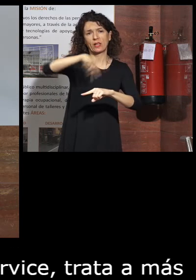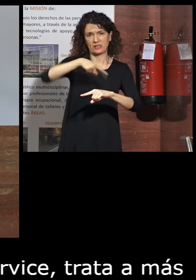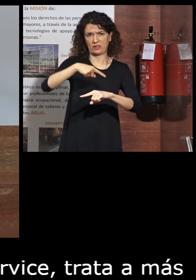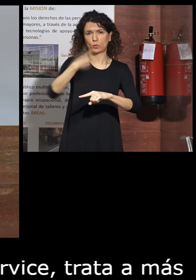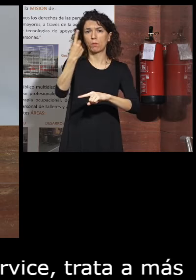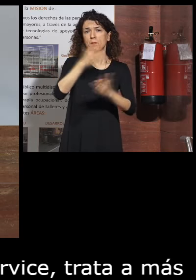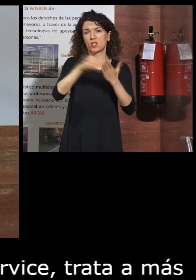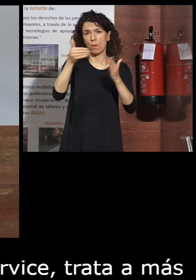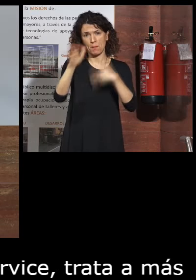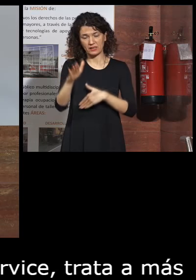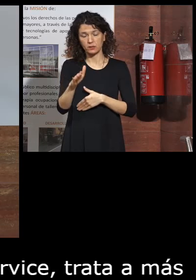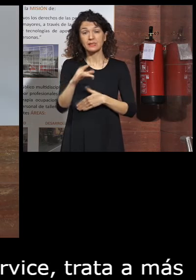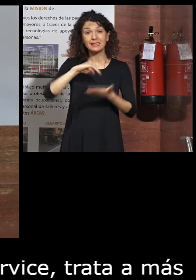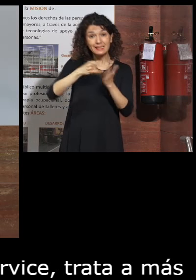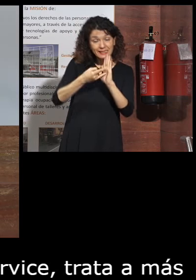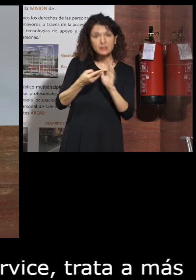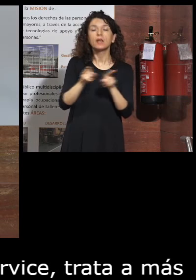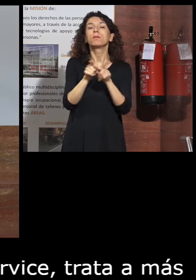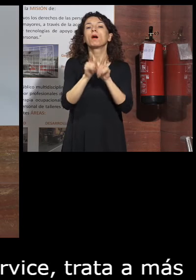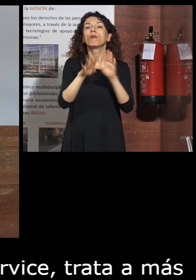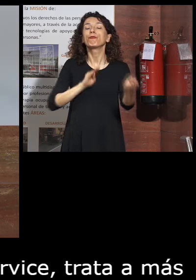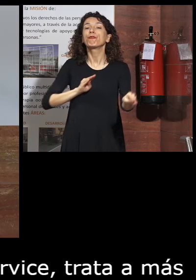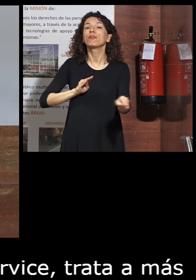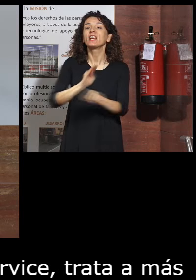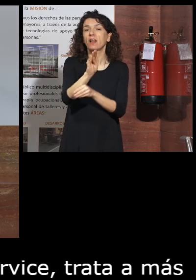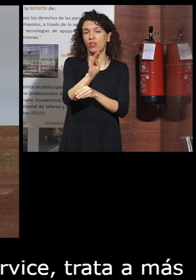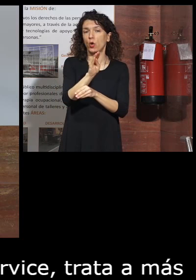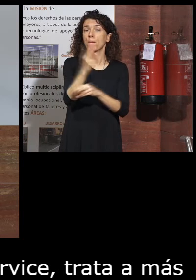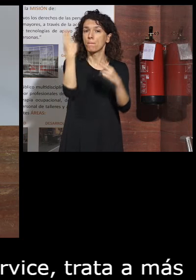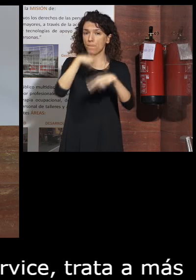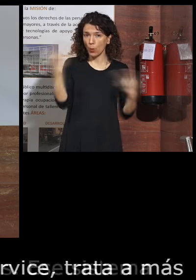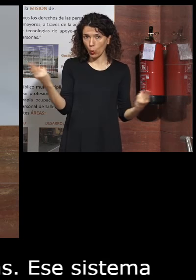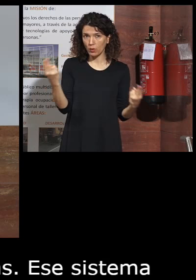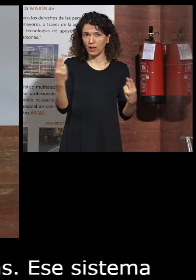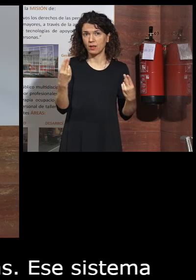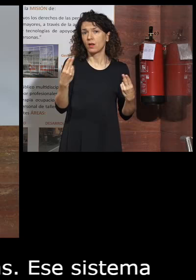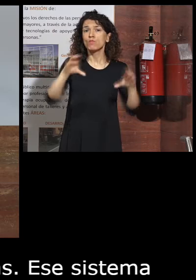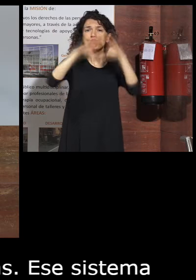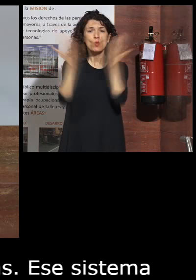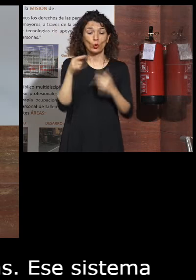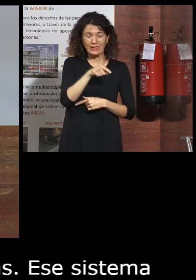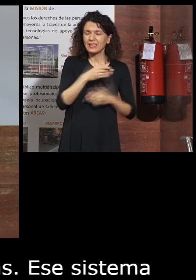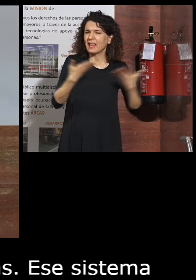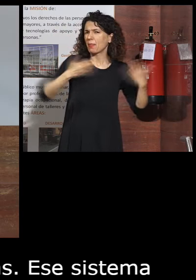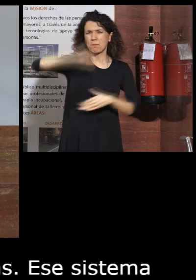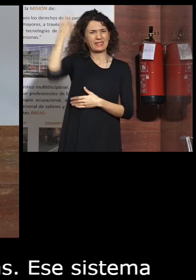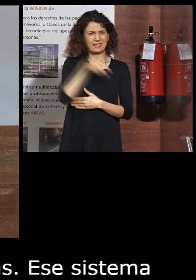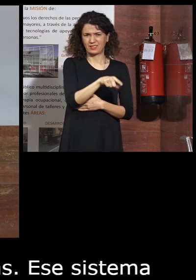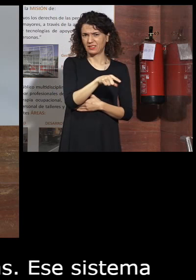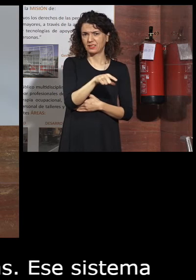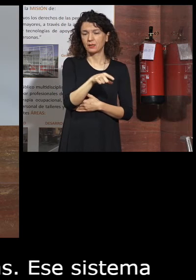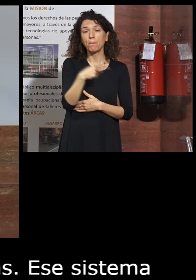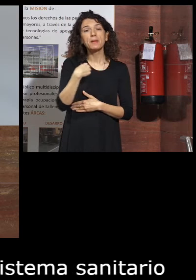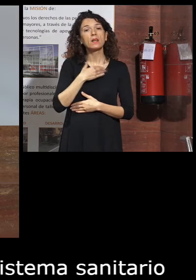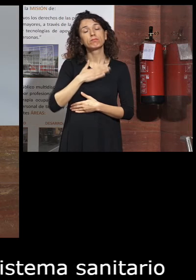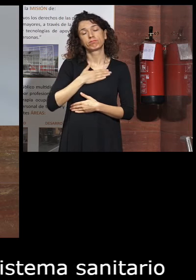Es el sistema sanitario de financiación pública más gratis y de verdad muy querido